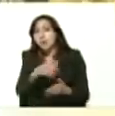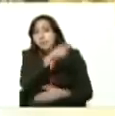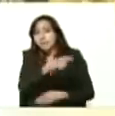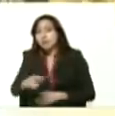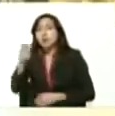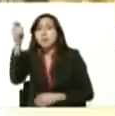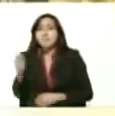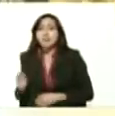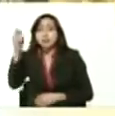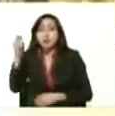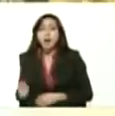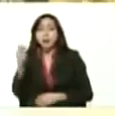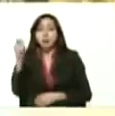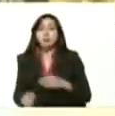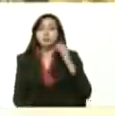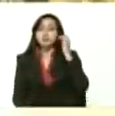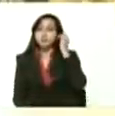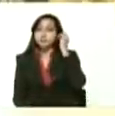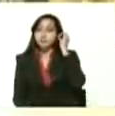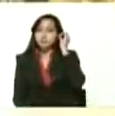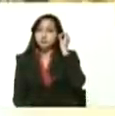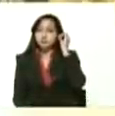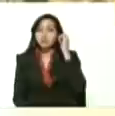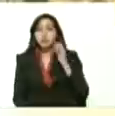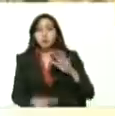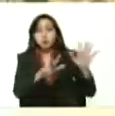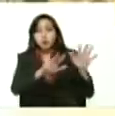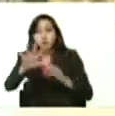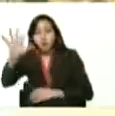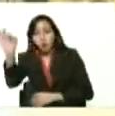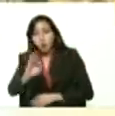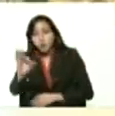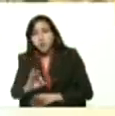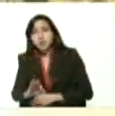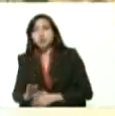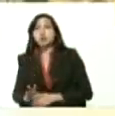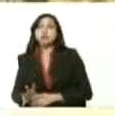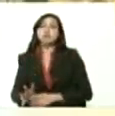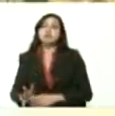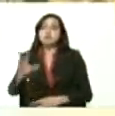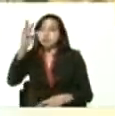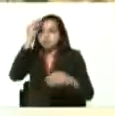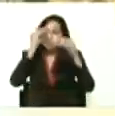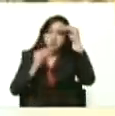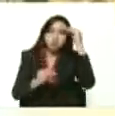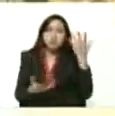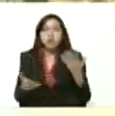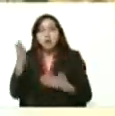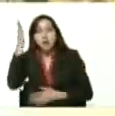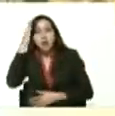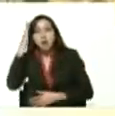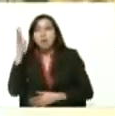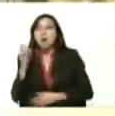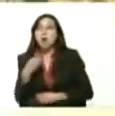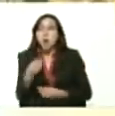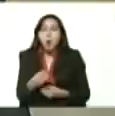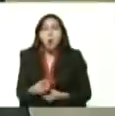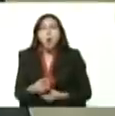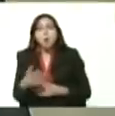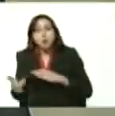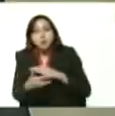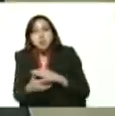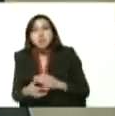pensionadas ya el 85% maneja ya sus pagos digitales